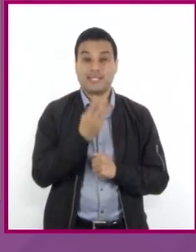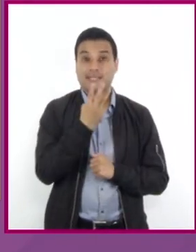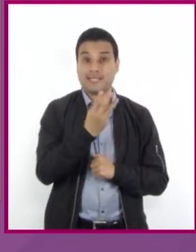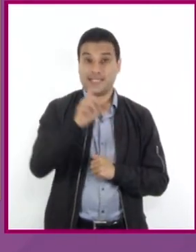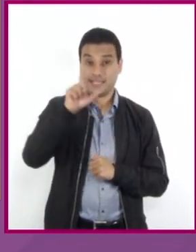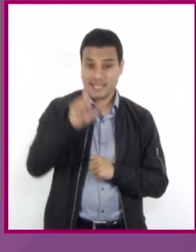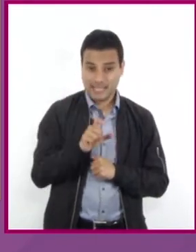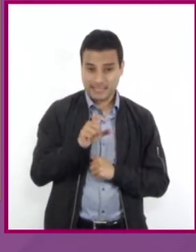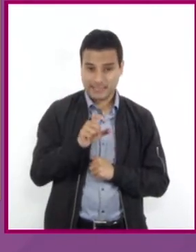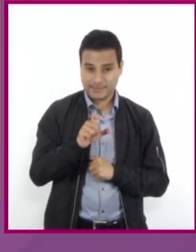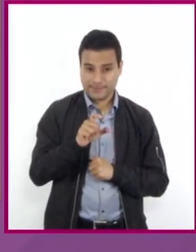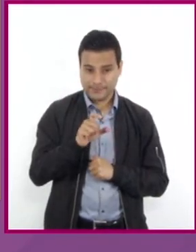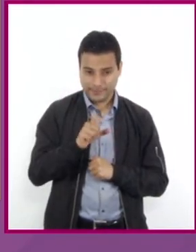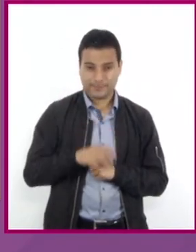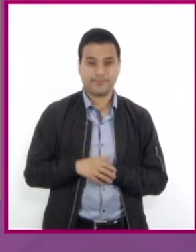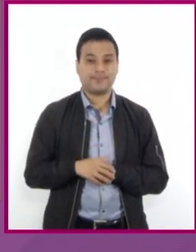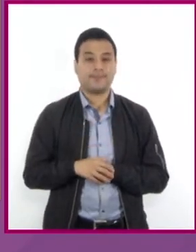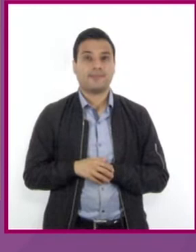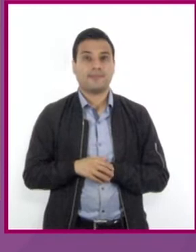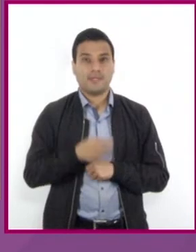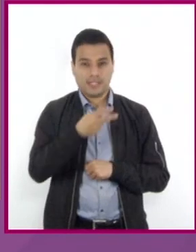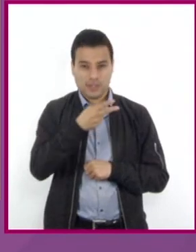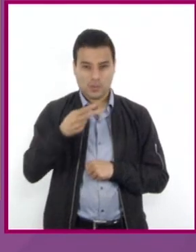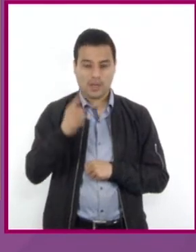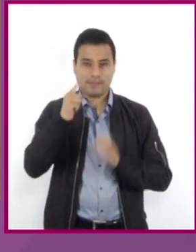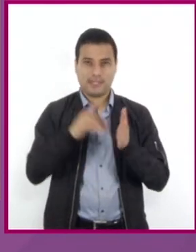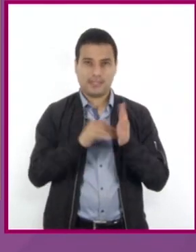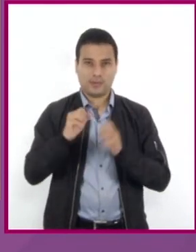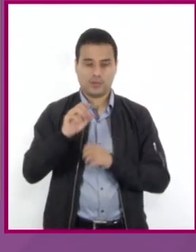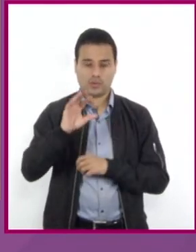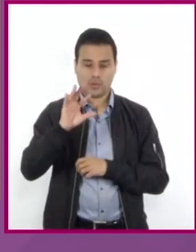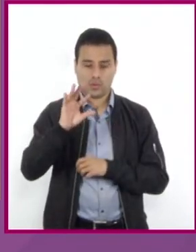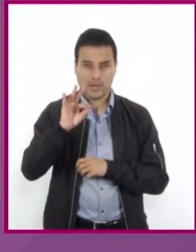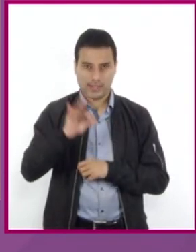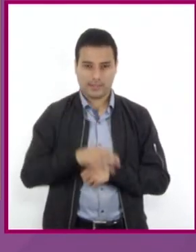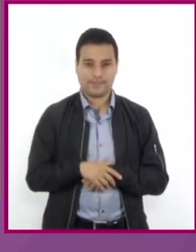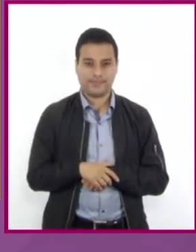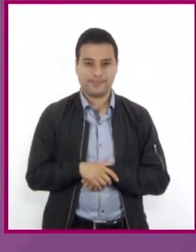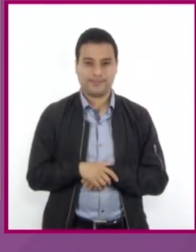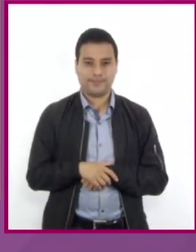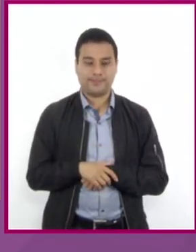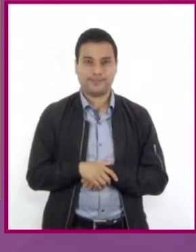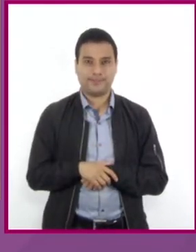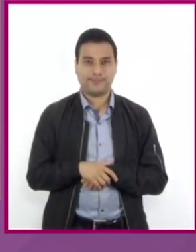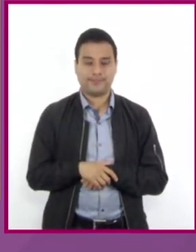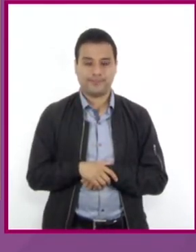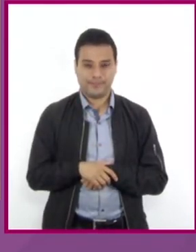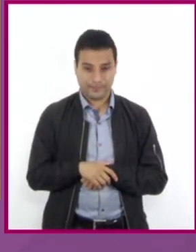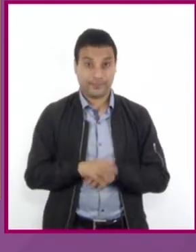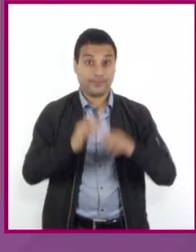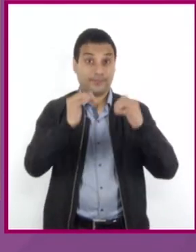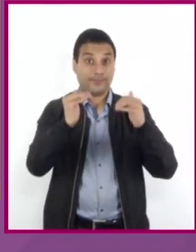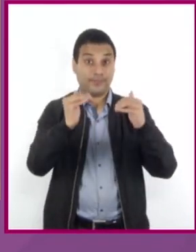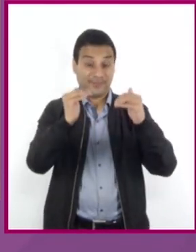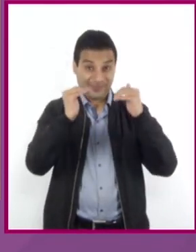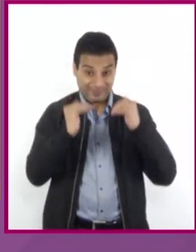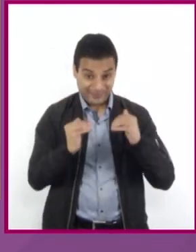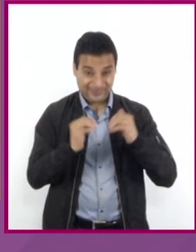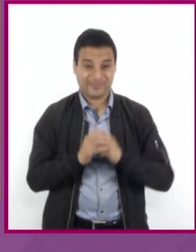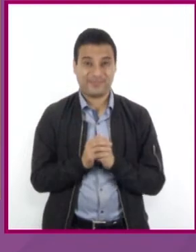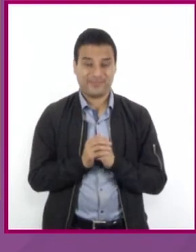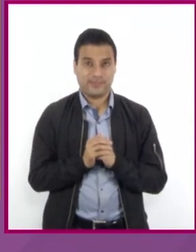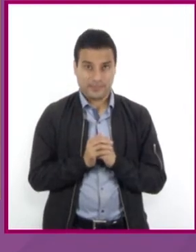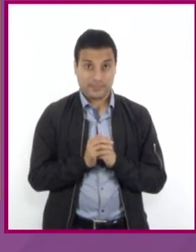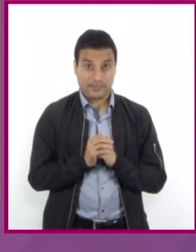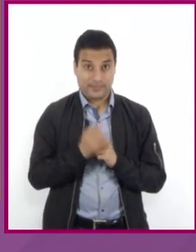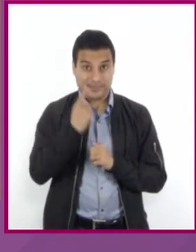que es igual a 1,640 menos 2Y menos Para poder cancelar el coeficiente de la literal